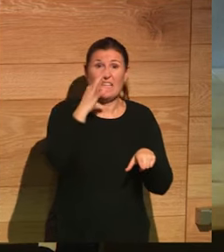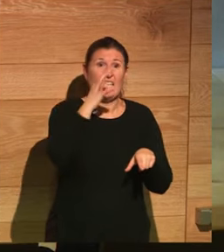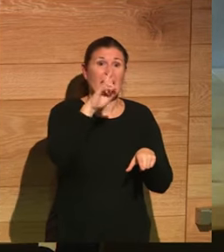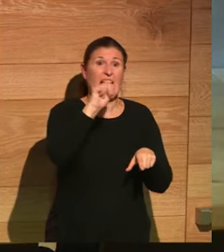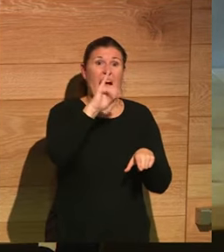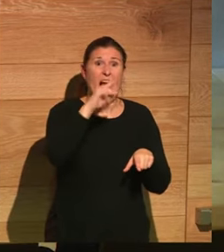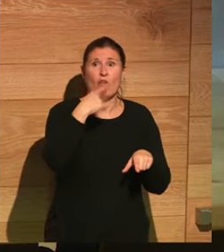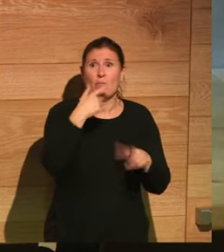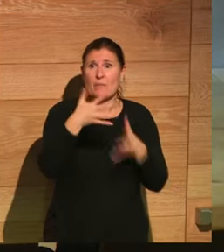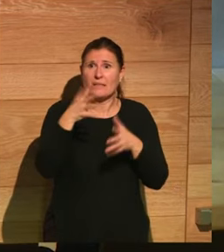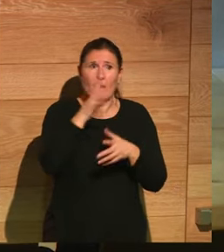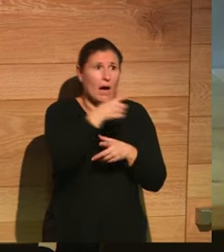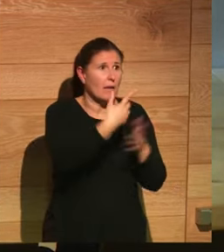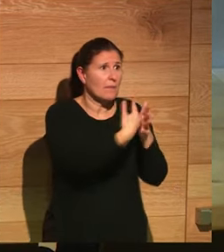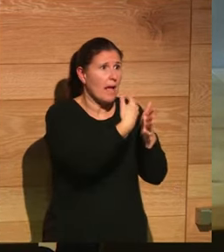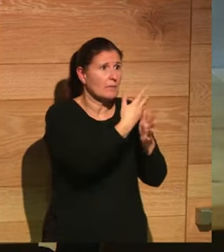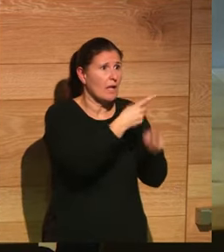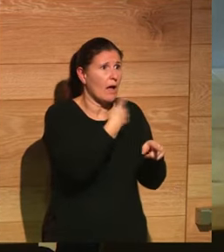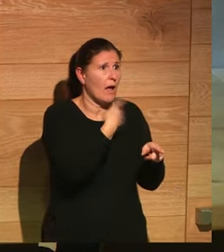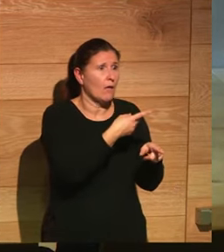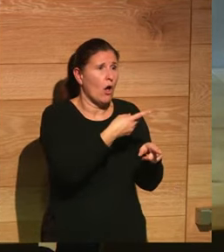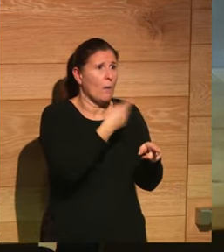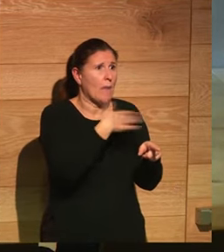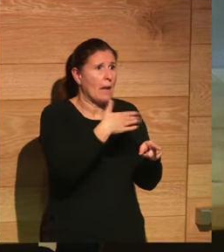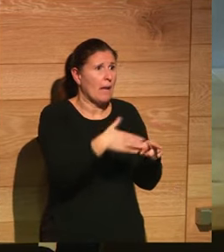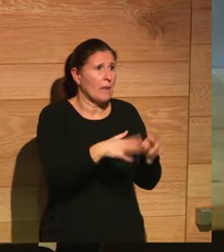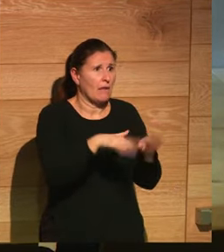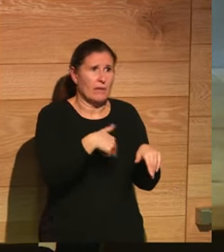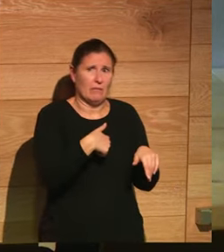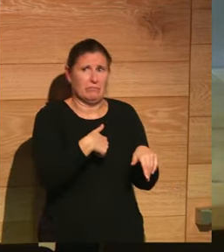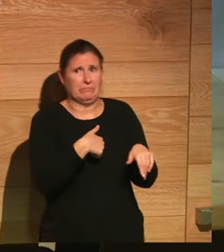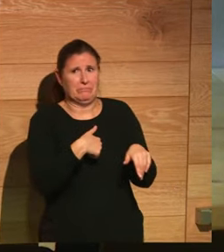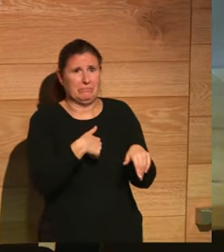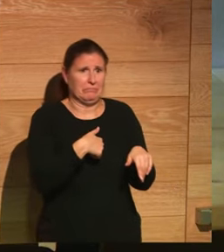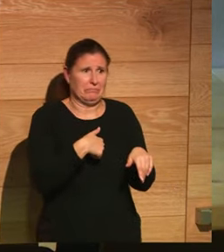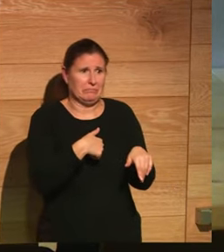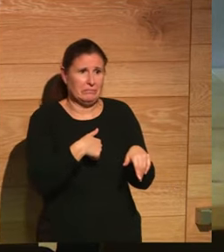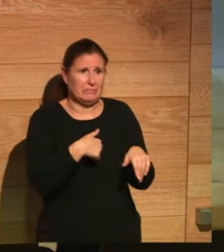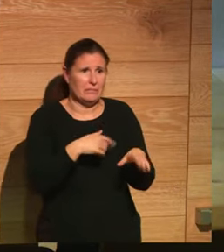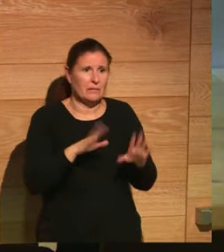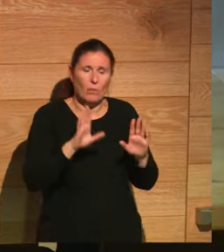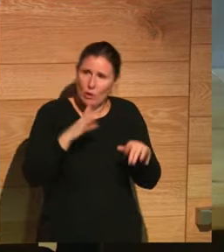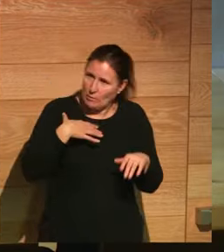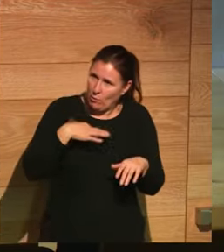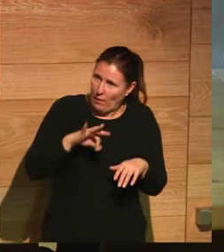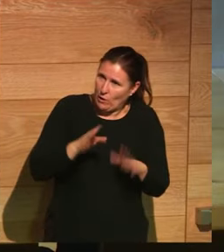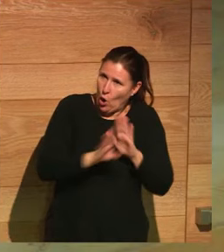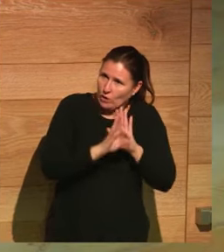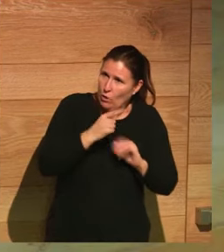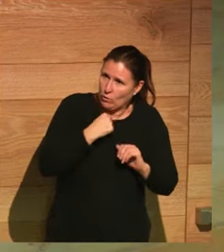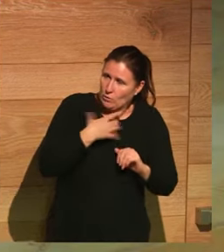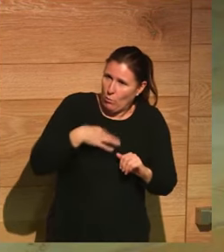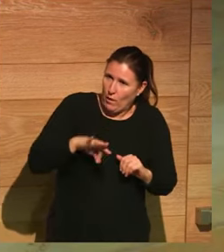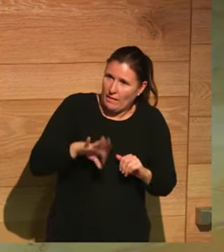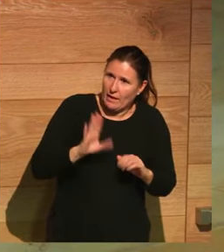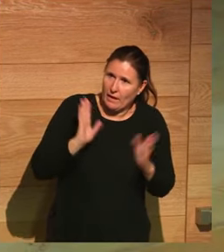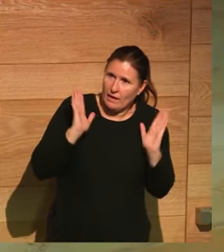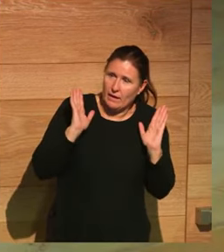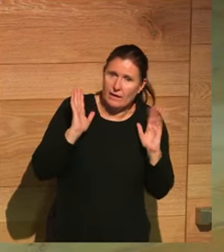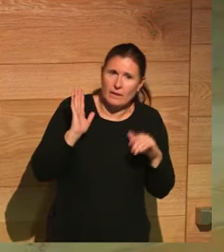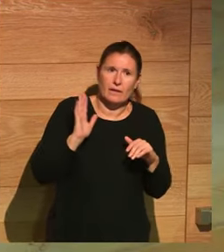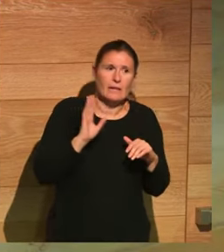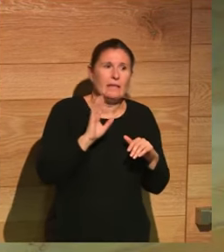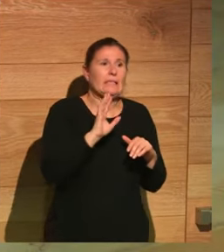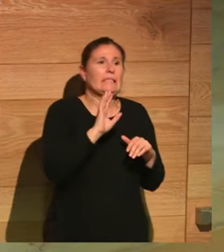ya que te siga gustando que no pasa nada tiene por qué la opinión ahí luego la personal te puede gustar muchísimo nos gusta una leyenda yo creo que a veces hemos